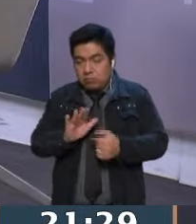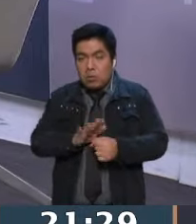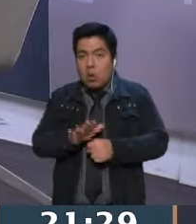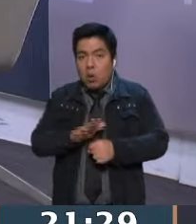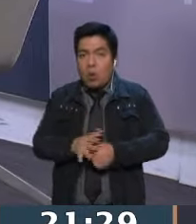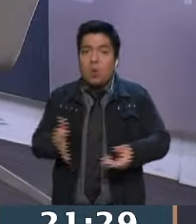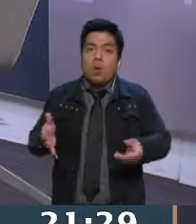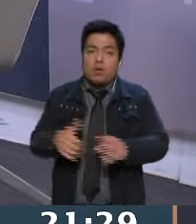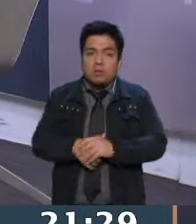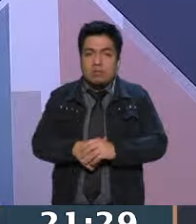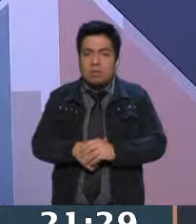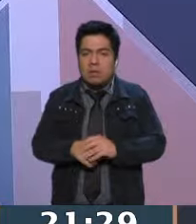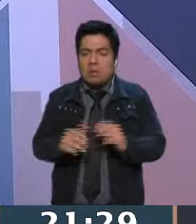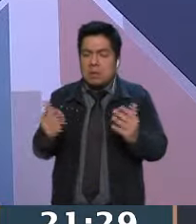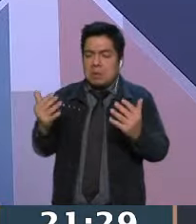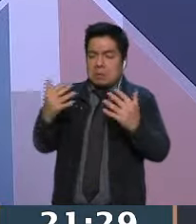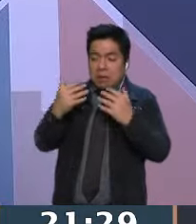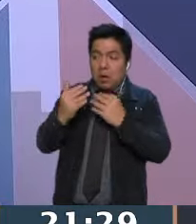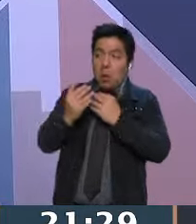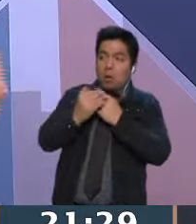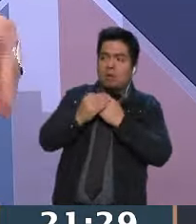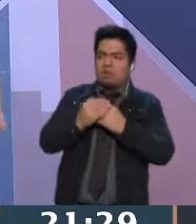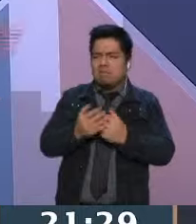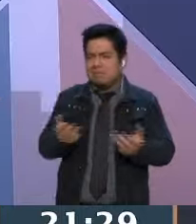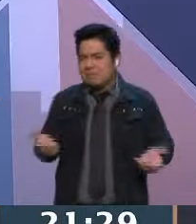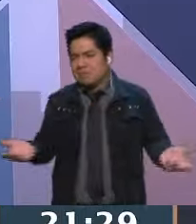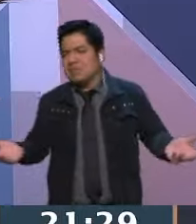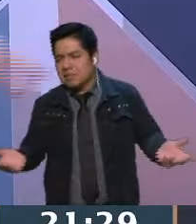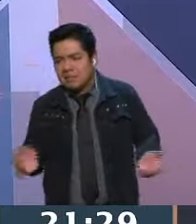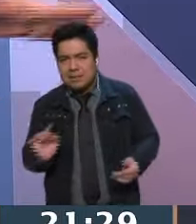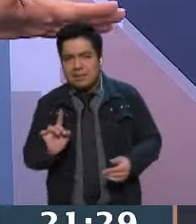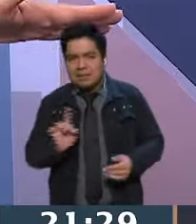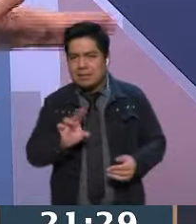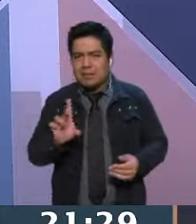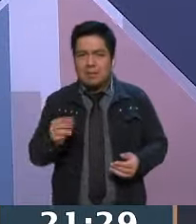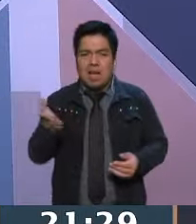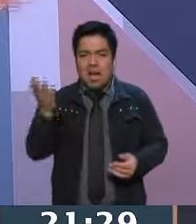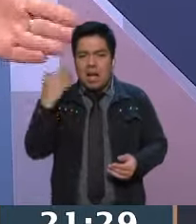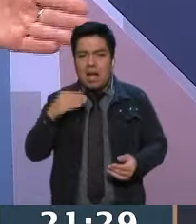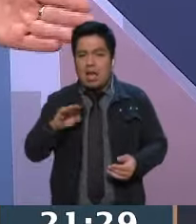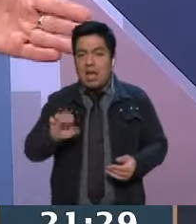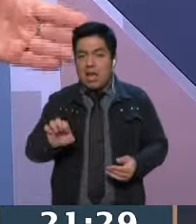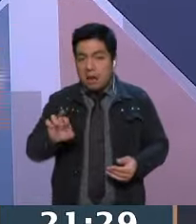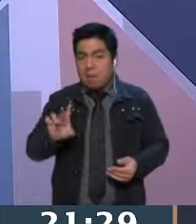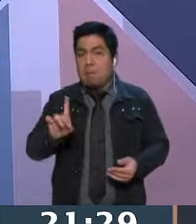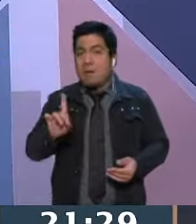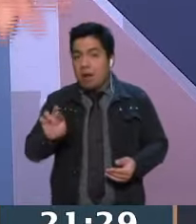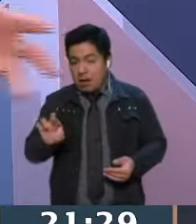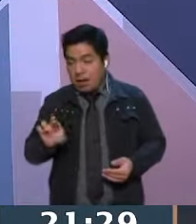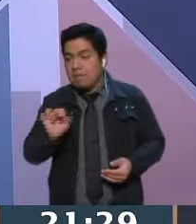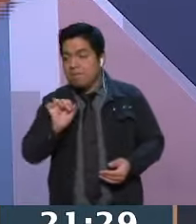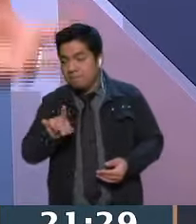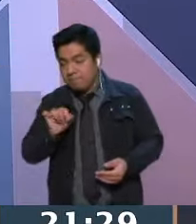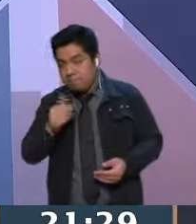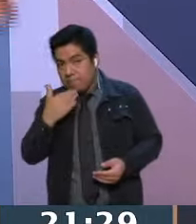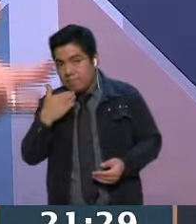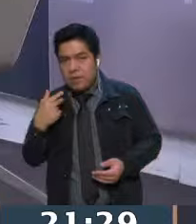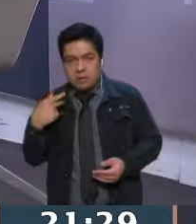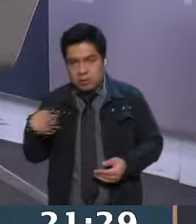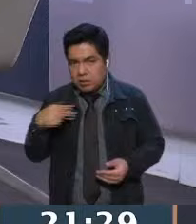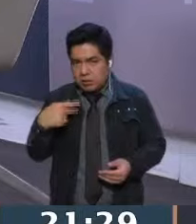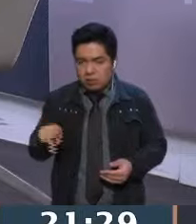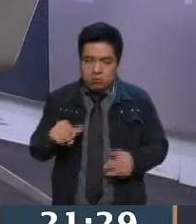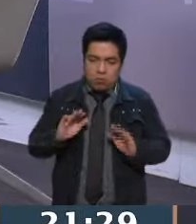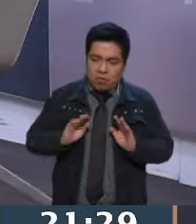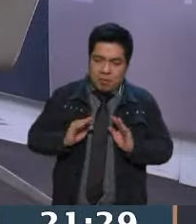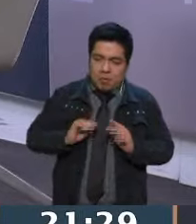es que eso no lo apantalla. Y por lo pronto, bueno, en su tiempo mandaba a Ebrard. Ebrard lo hizo muy bien. Es más de su estilo, más de su